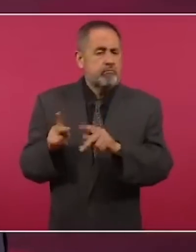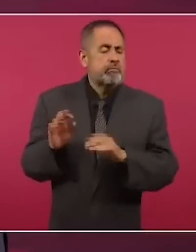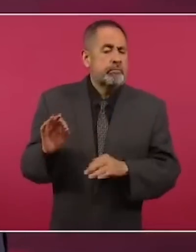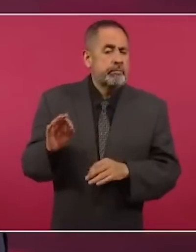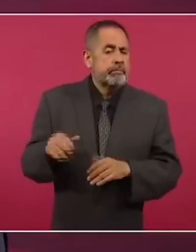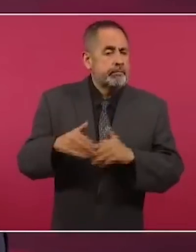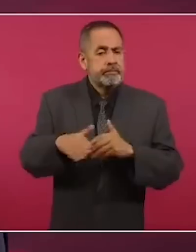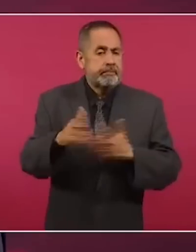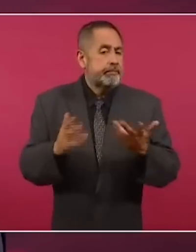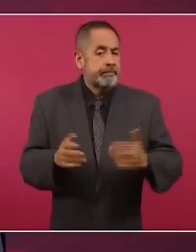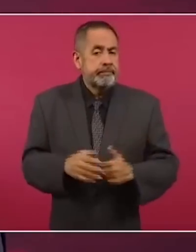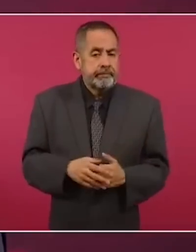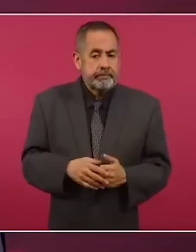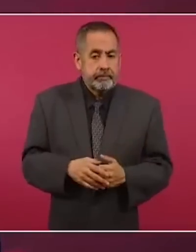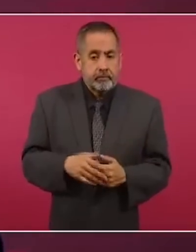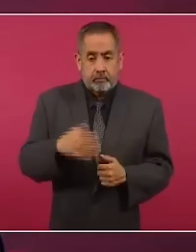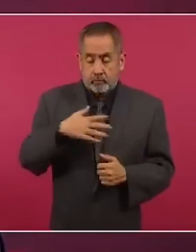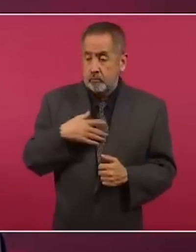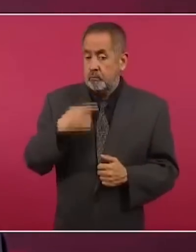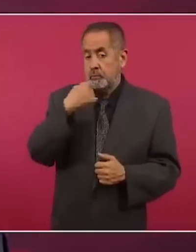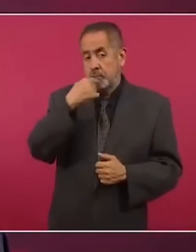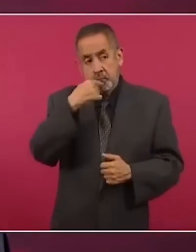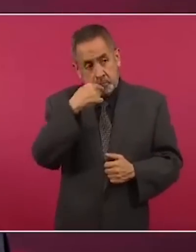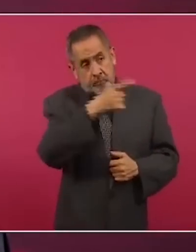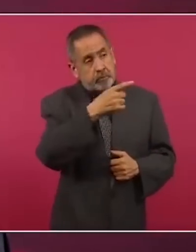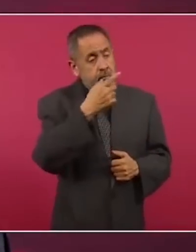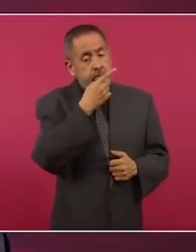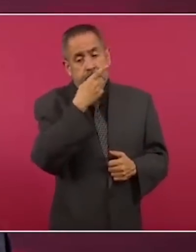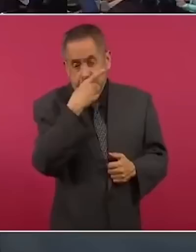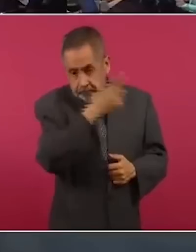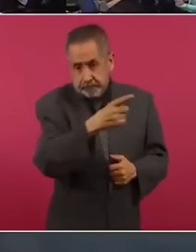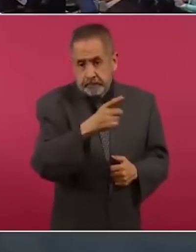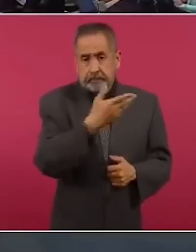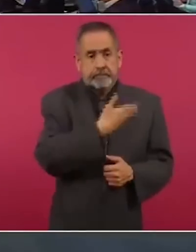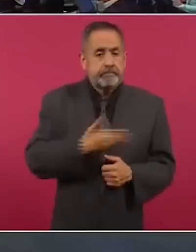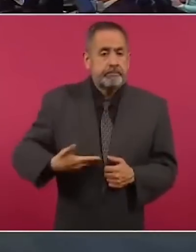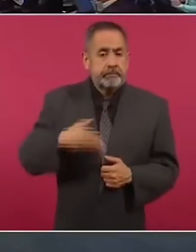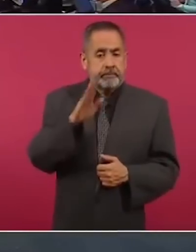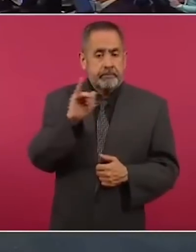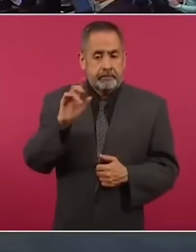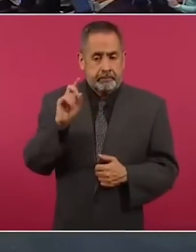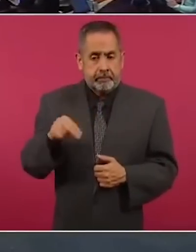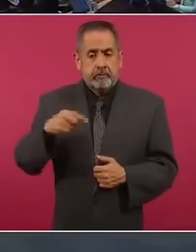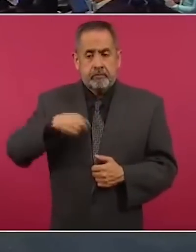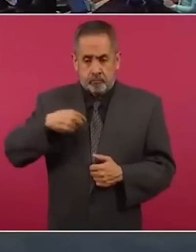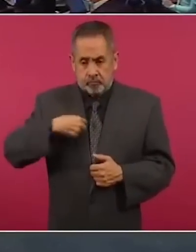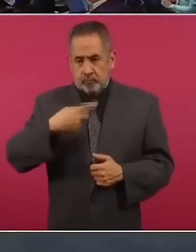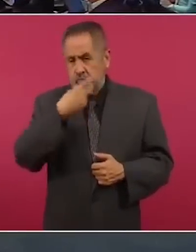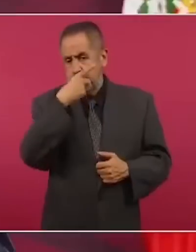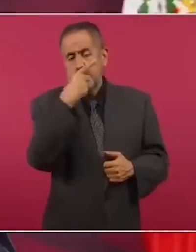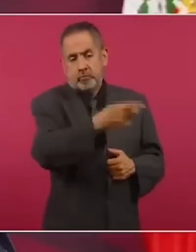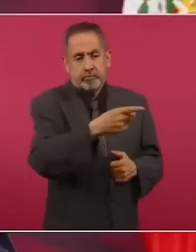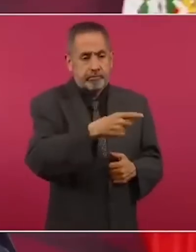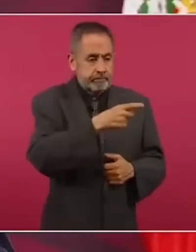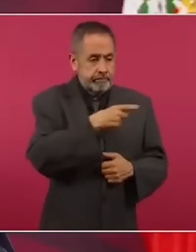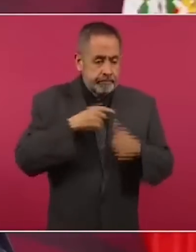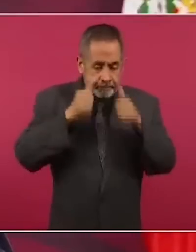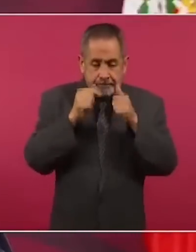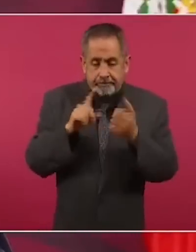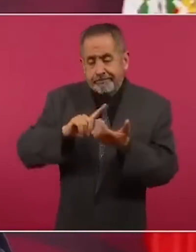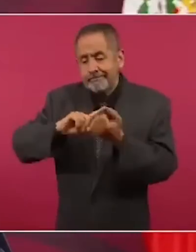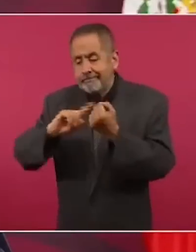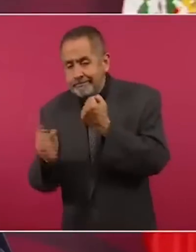Y como le dije al presidente Biden, hay que atender las